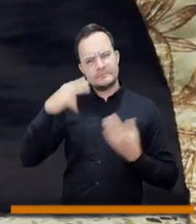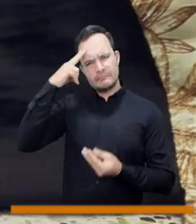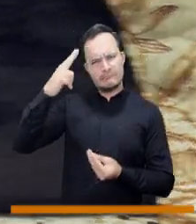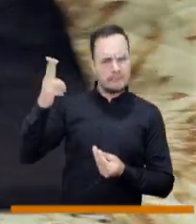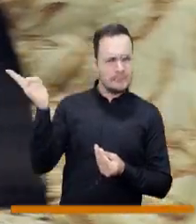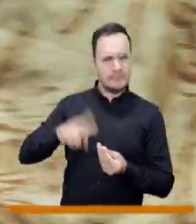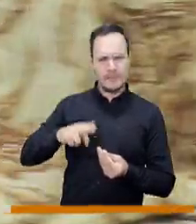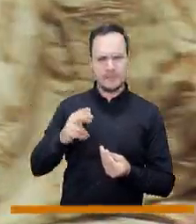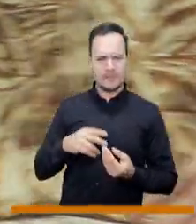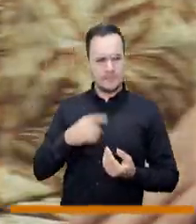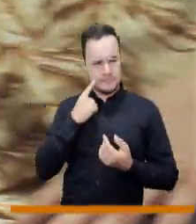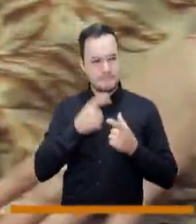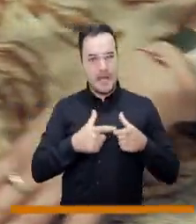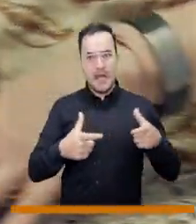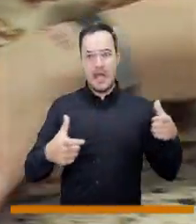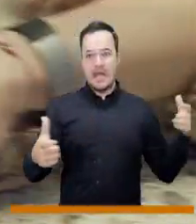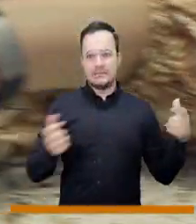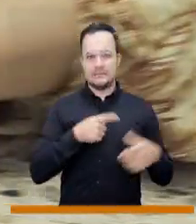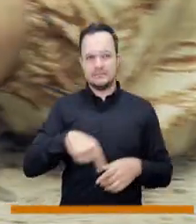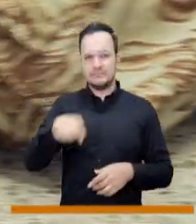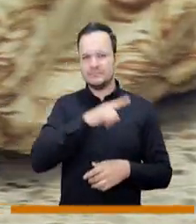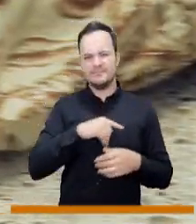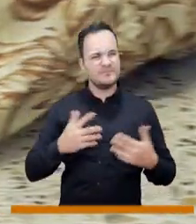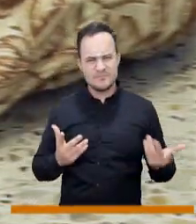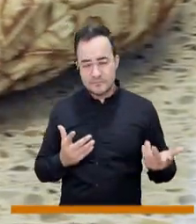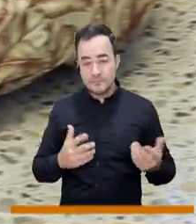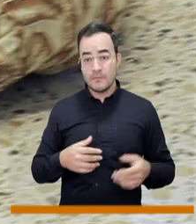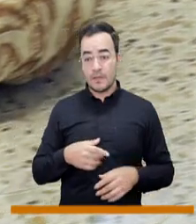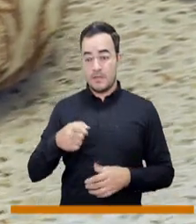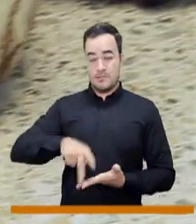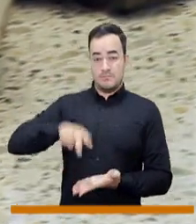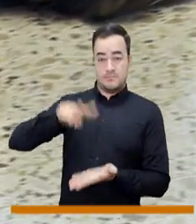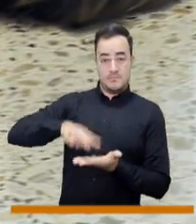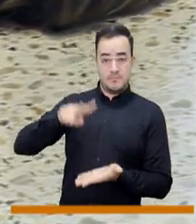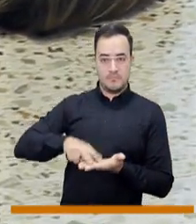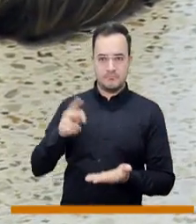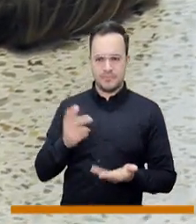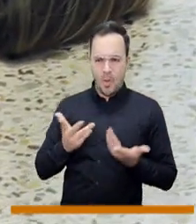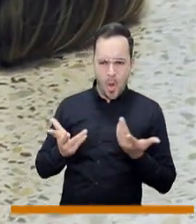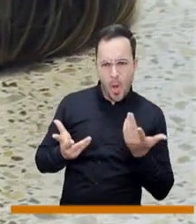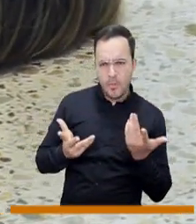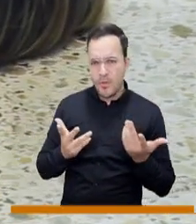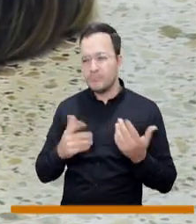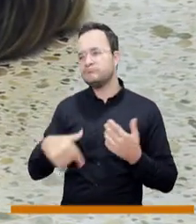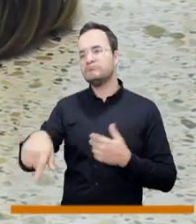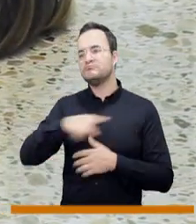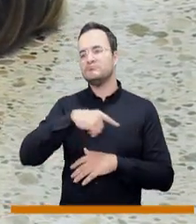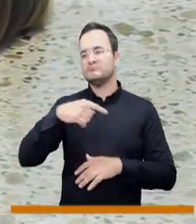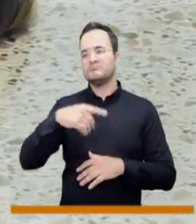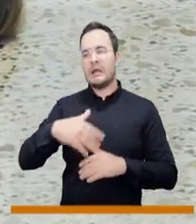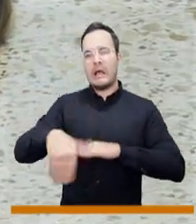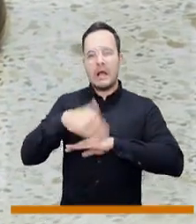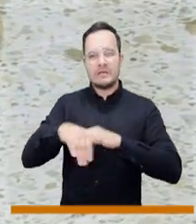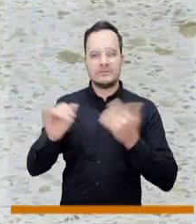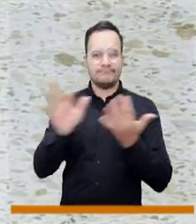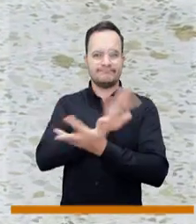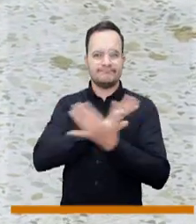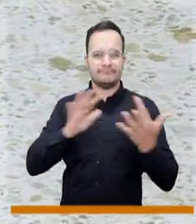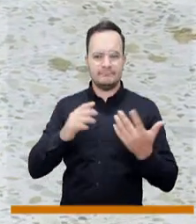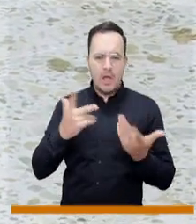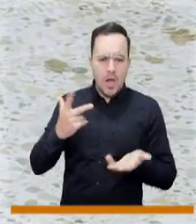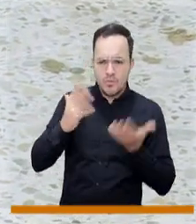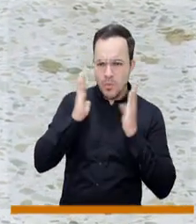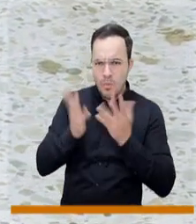uno de esos mitos más protuberantes es la manera como se puede asistir a una persona que convulsiona en espacio público.